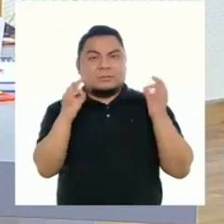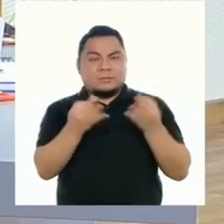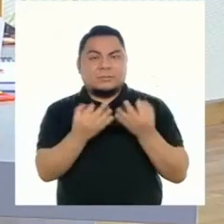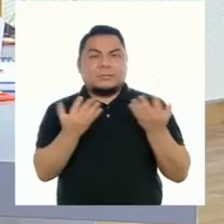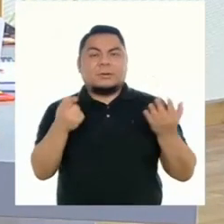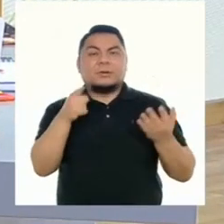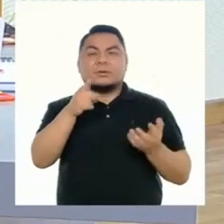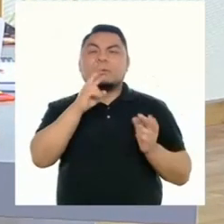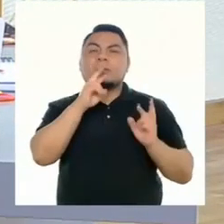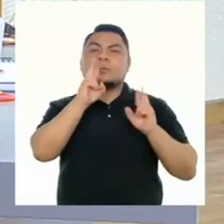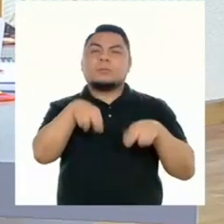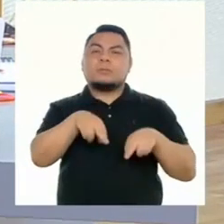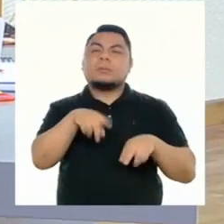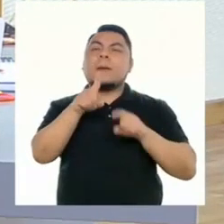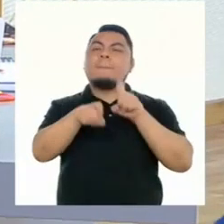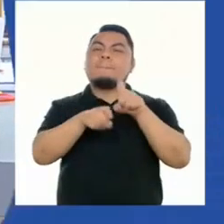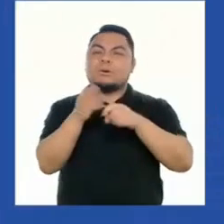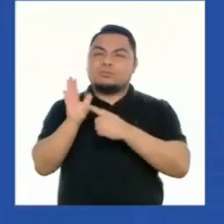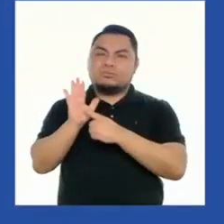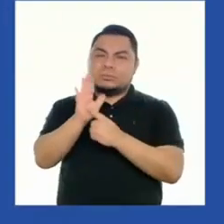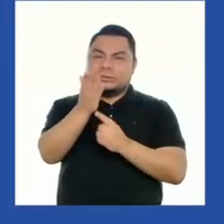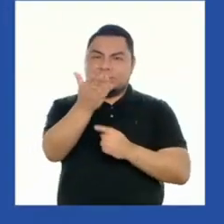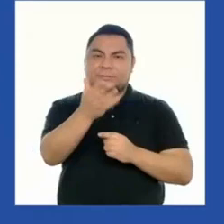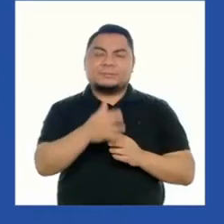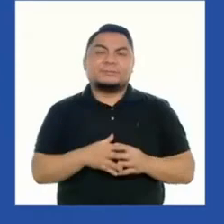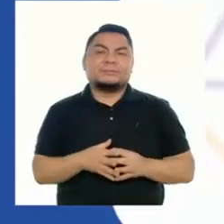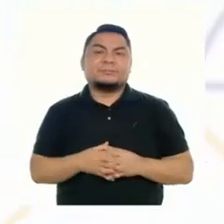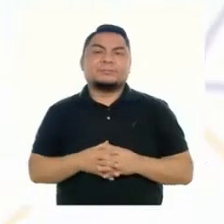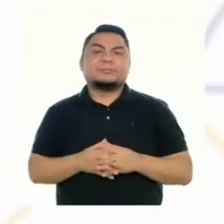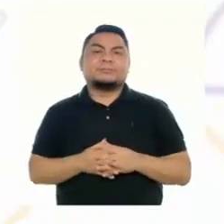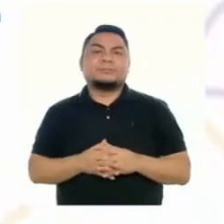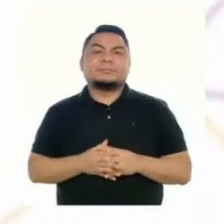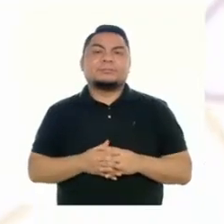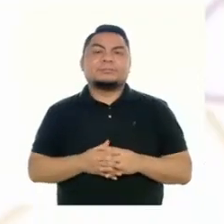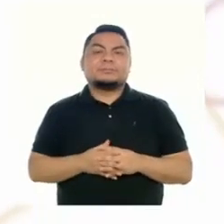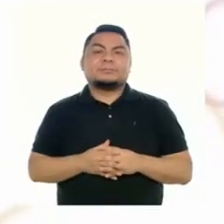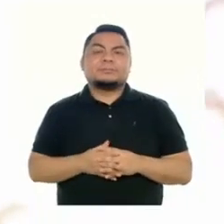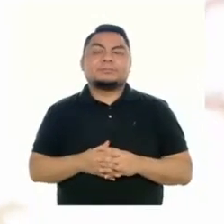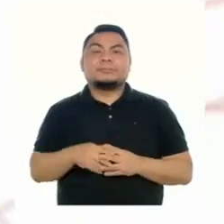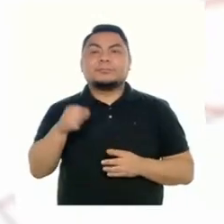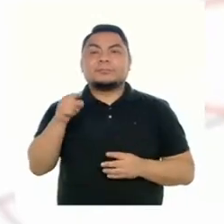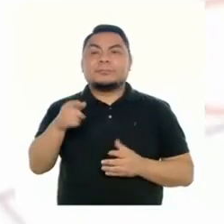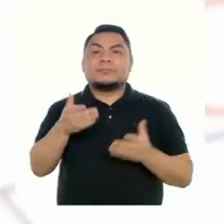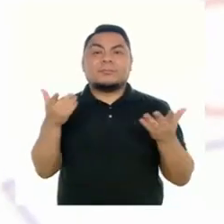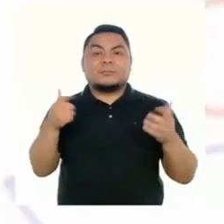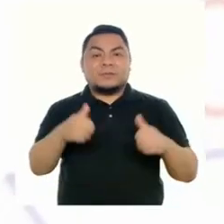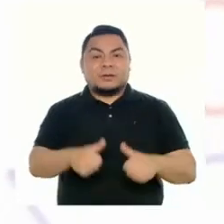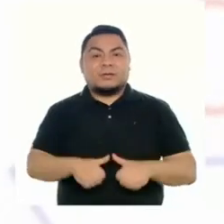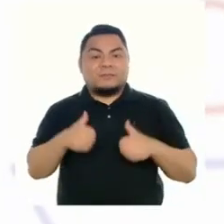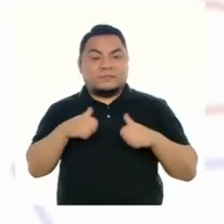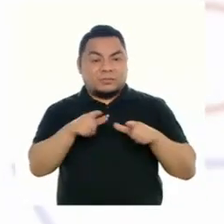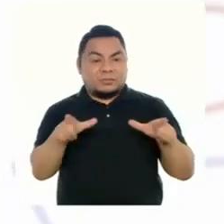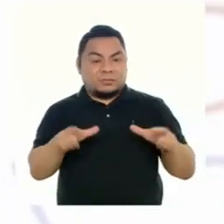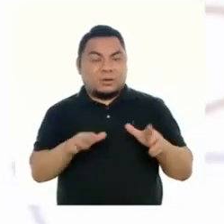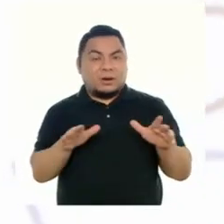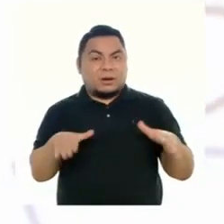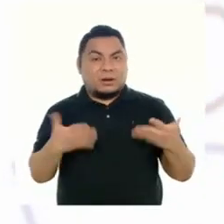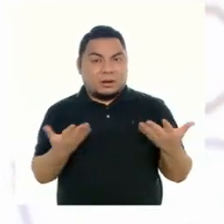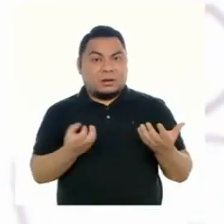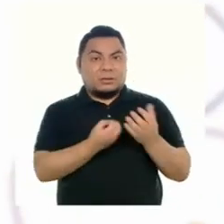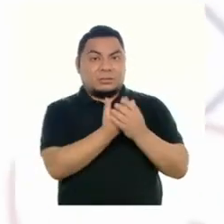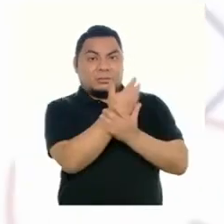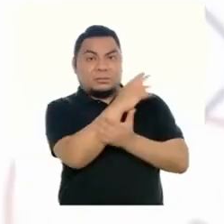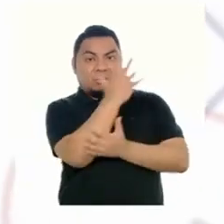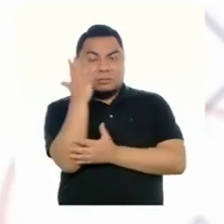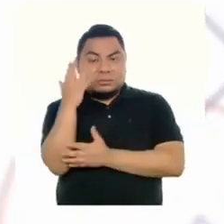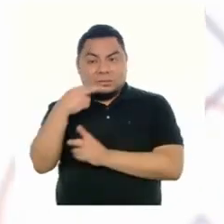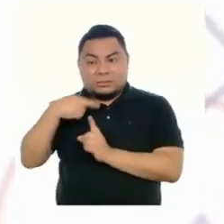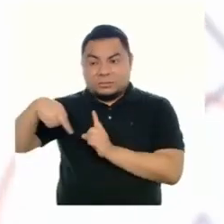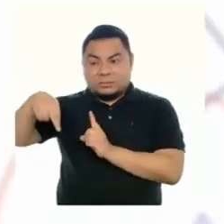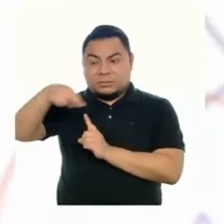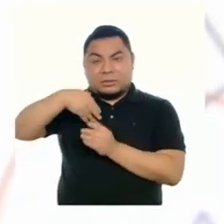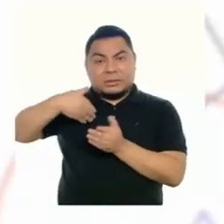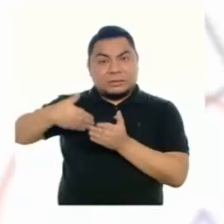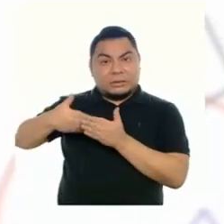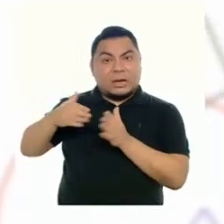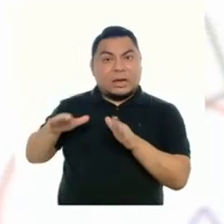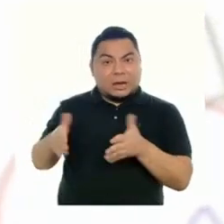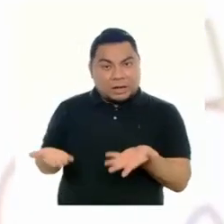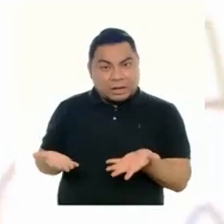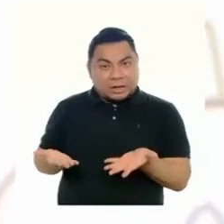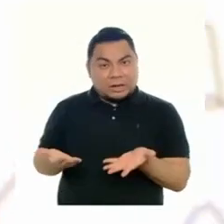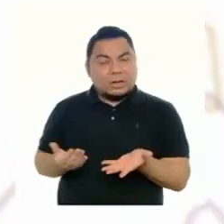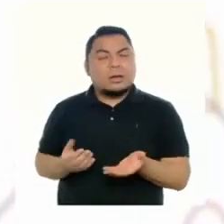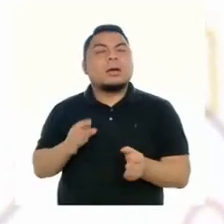familiares y respondan a esta pregunta. ¿En el lugar donde vivimos hay biodiversidad a nuestro alrededor?